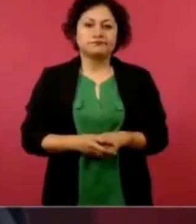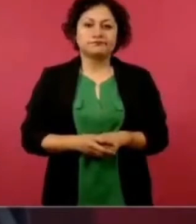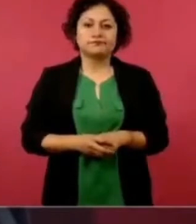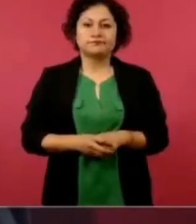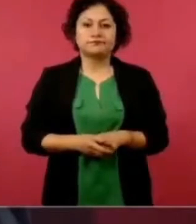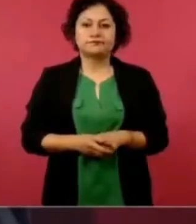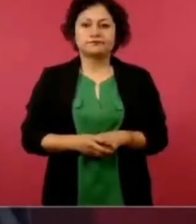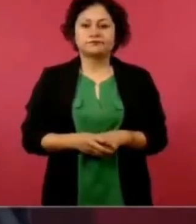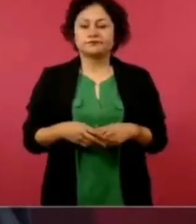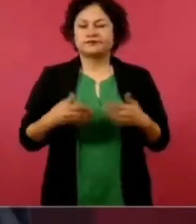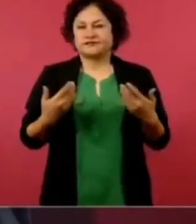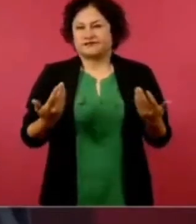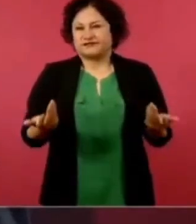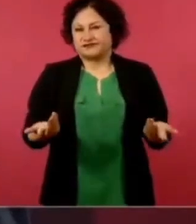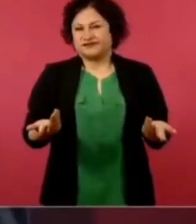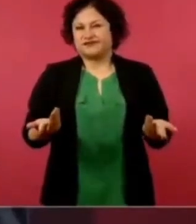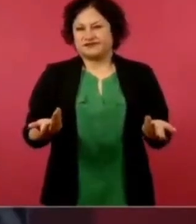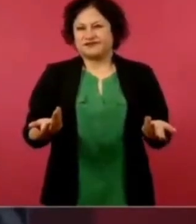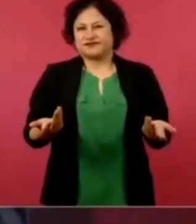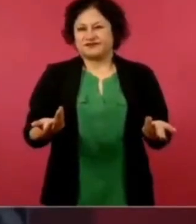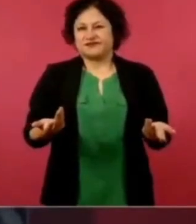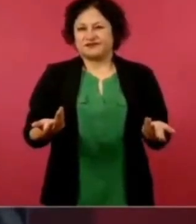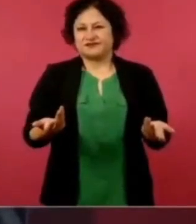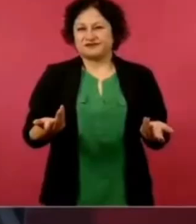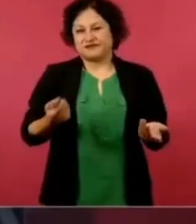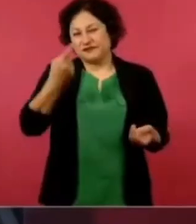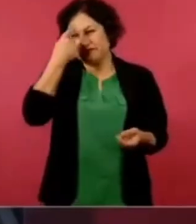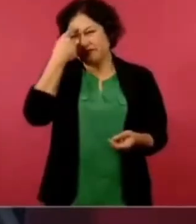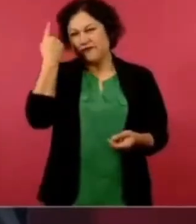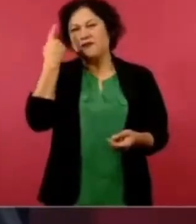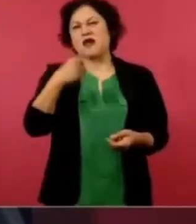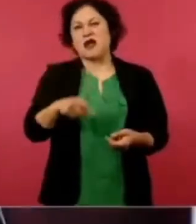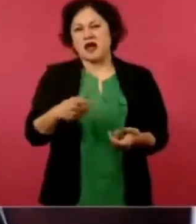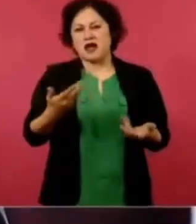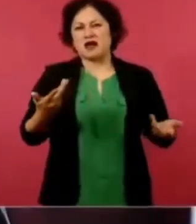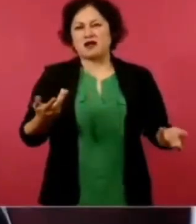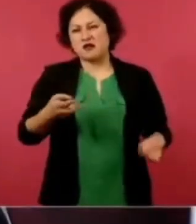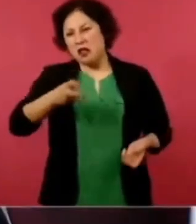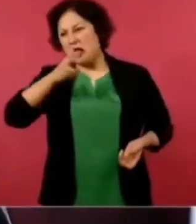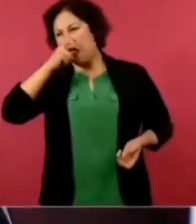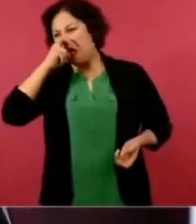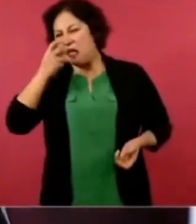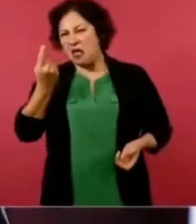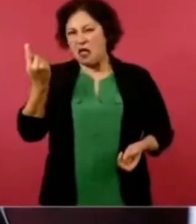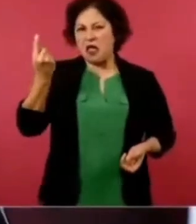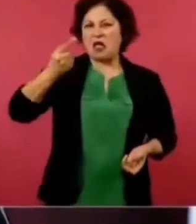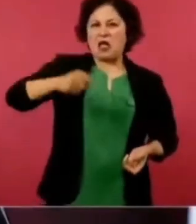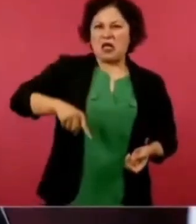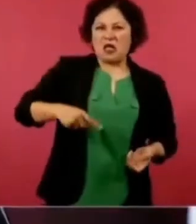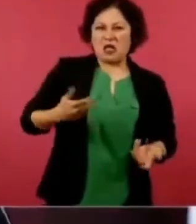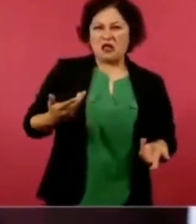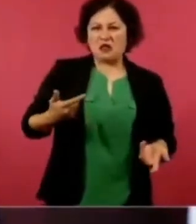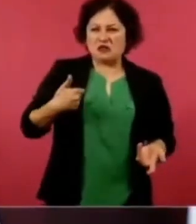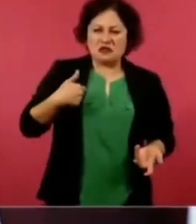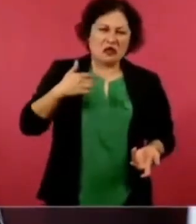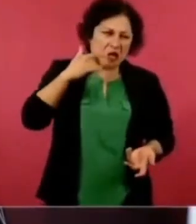¿Para qué tanta prepotencia, para qué tanto hacerse sentir?